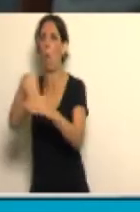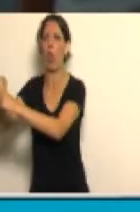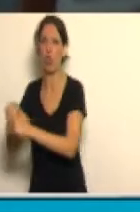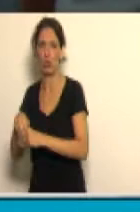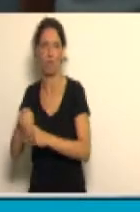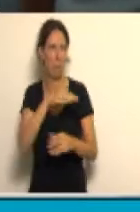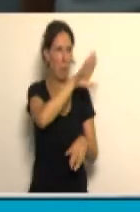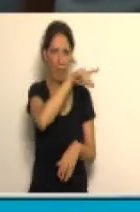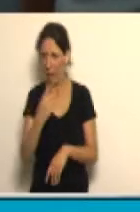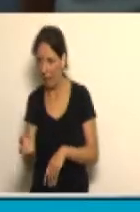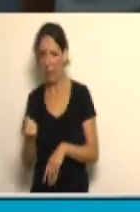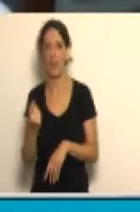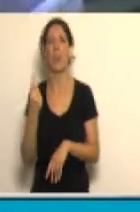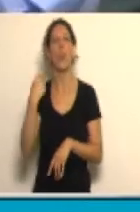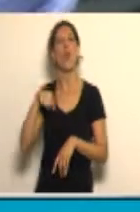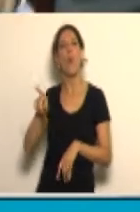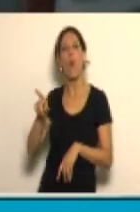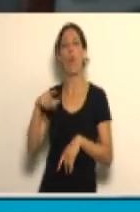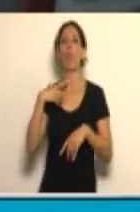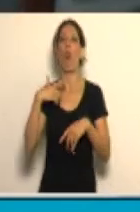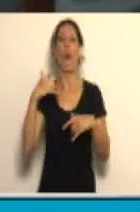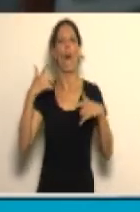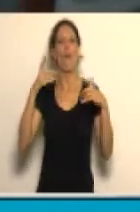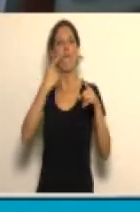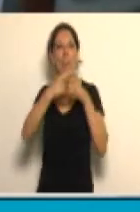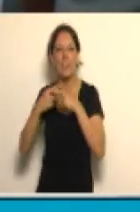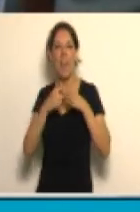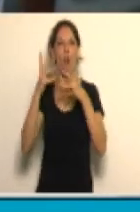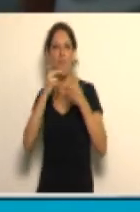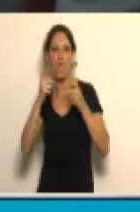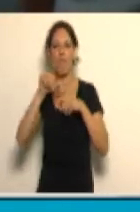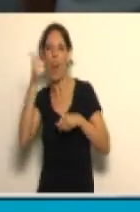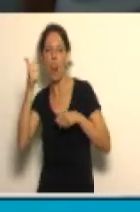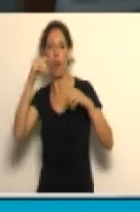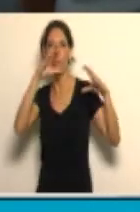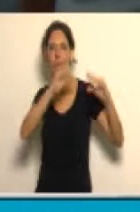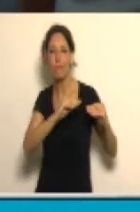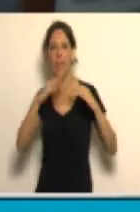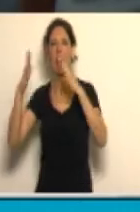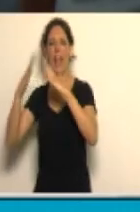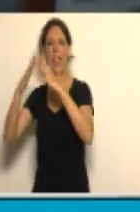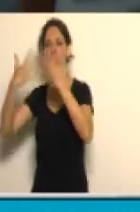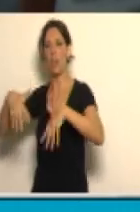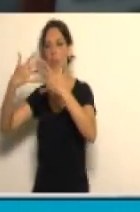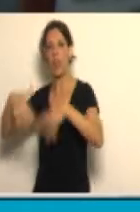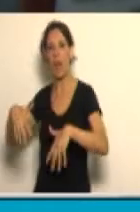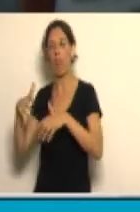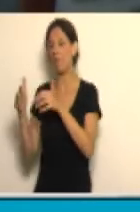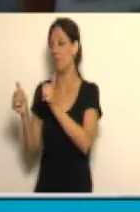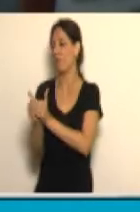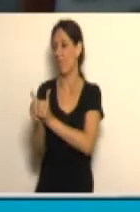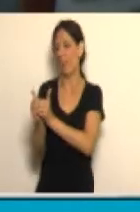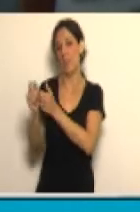apagaron las luces y los festejos, estaba en la Casa Rosada con Cristina, su